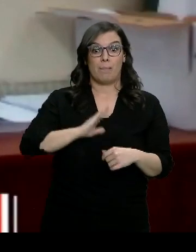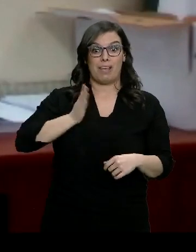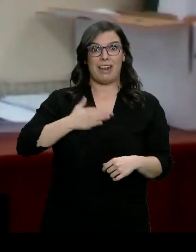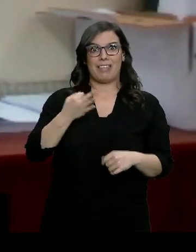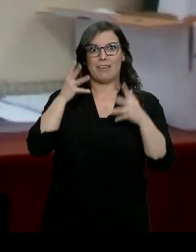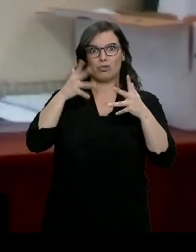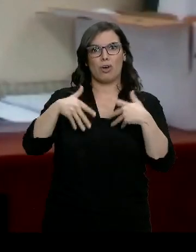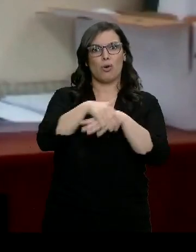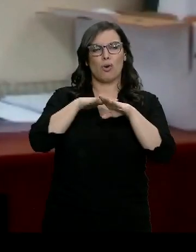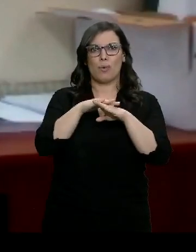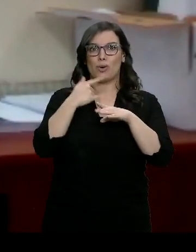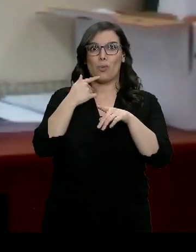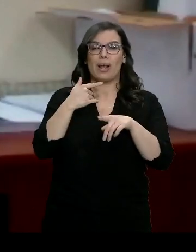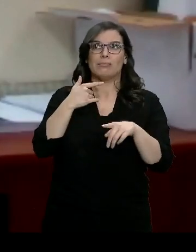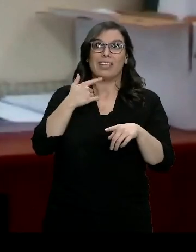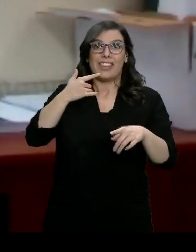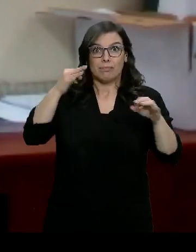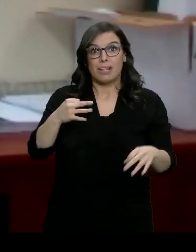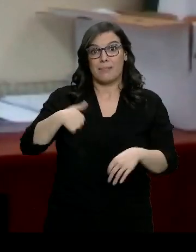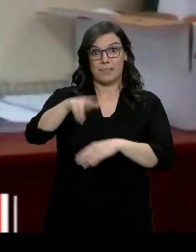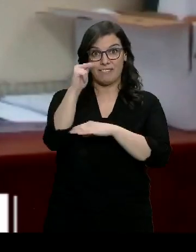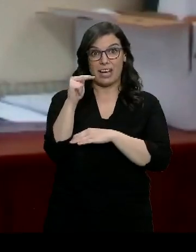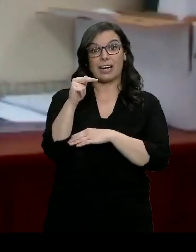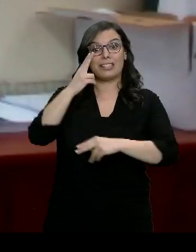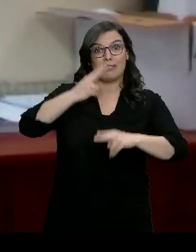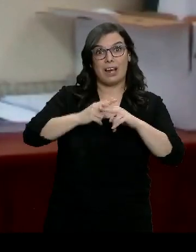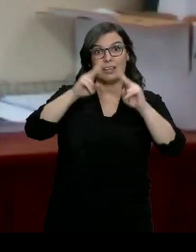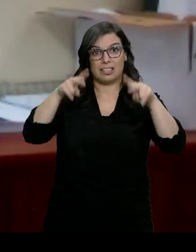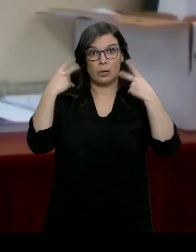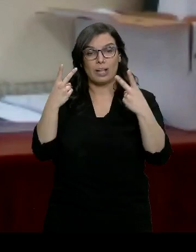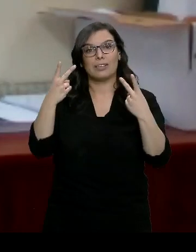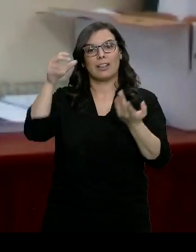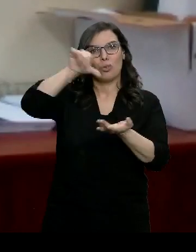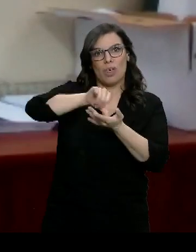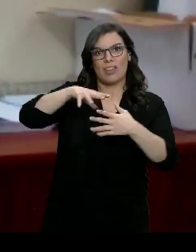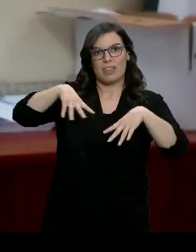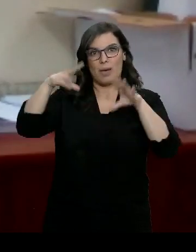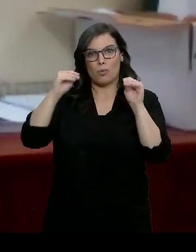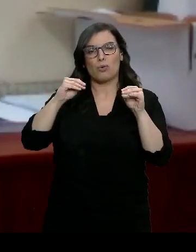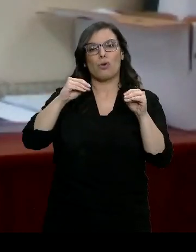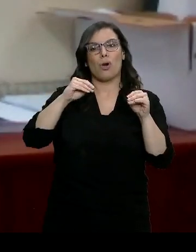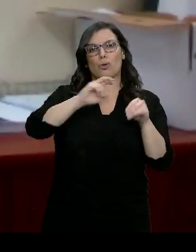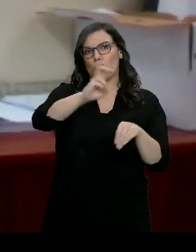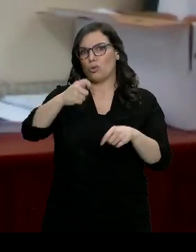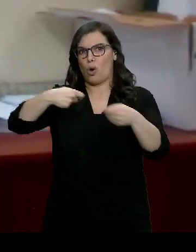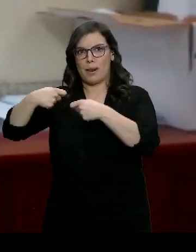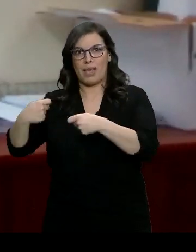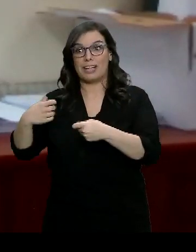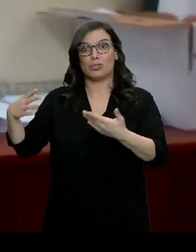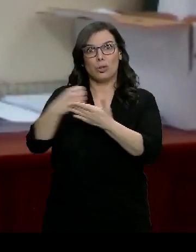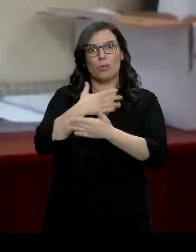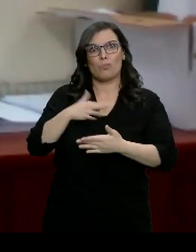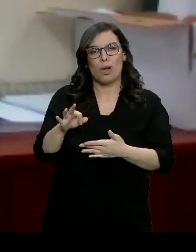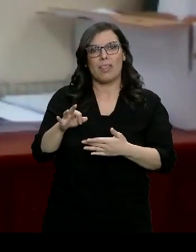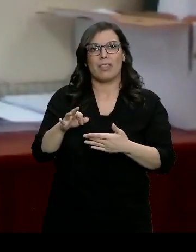abierta para que el mismo viernes los establecimientos hosteleros de la ciudad y otros establecimientos comerciales, como acabo de comentar, pudieran